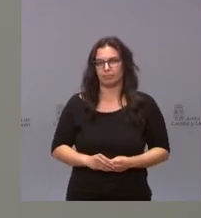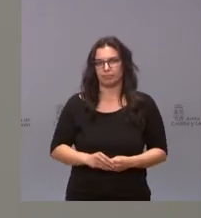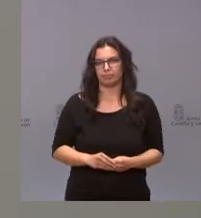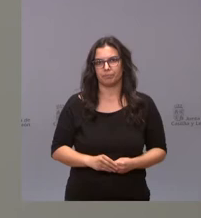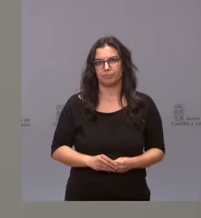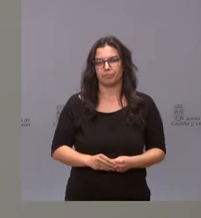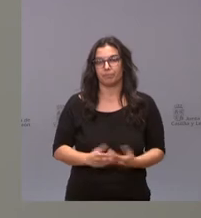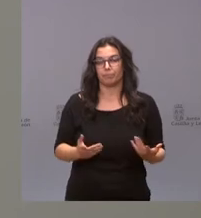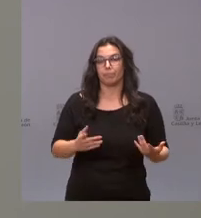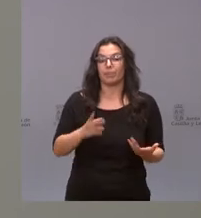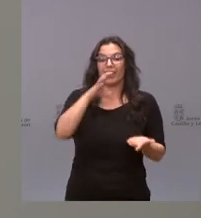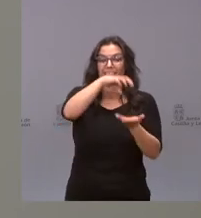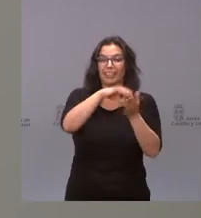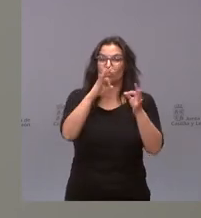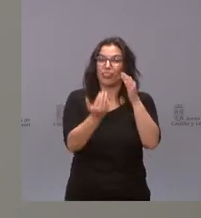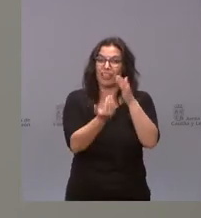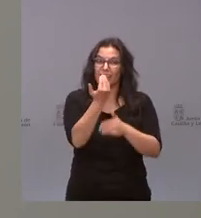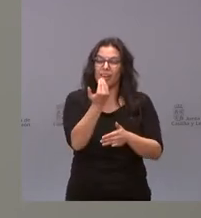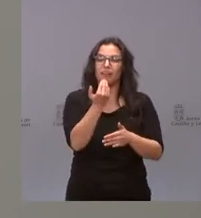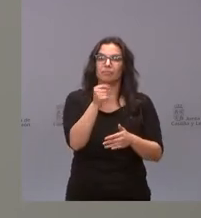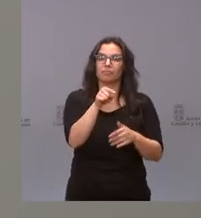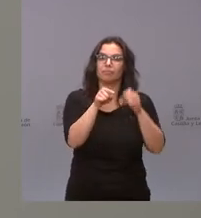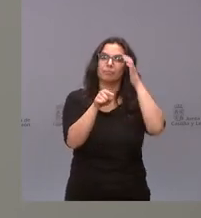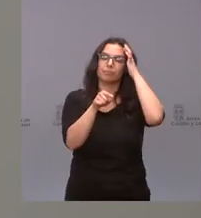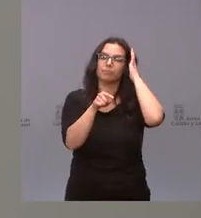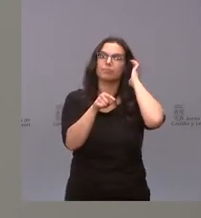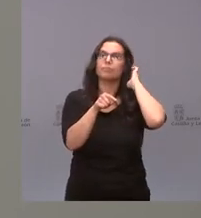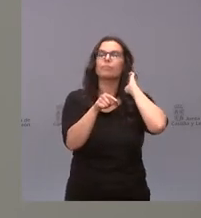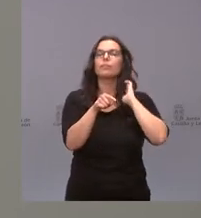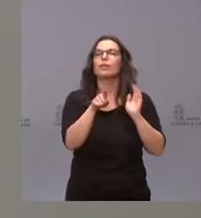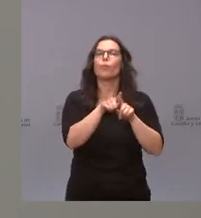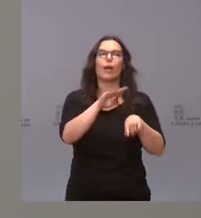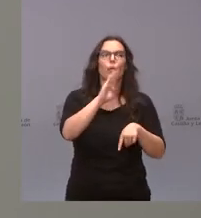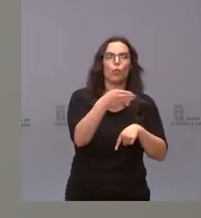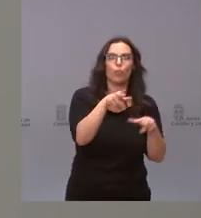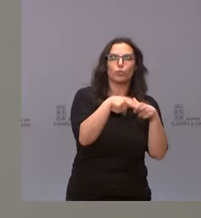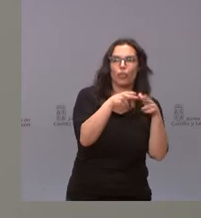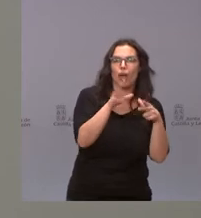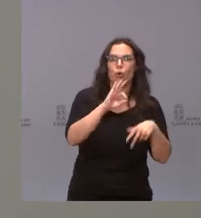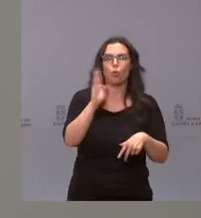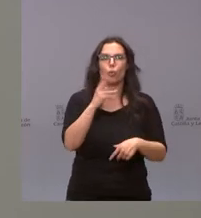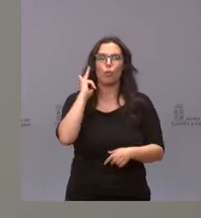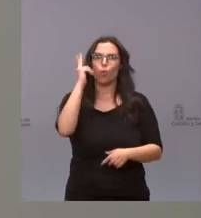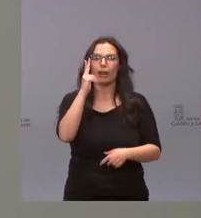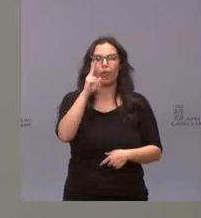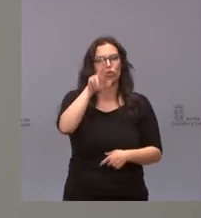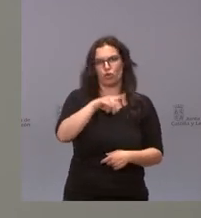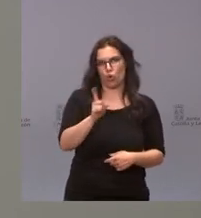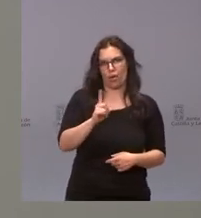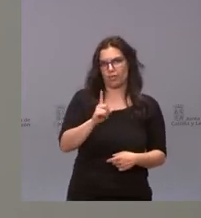Entender que los centros de día de los que hablamos no son los clubes sociales o no son los clubes de jubilados que se hablaba